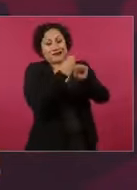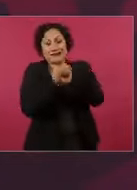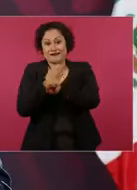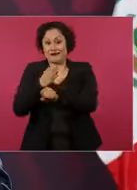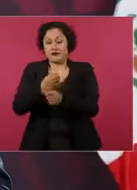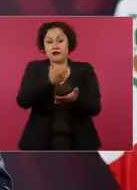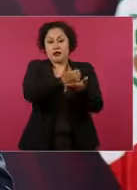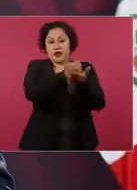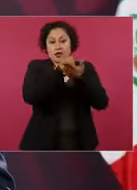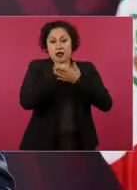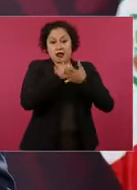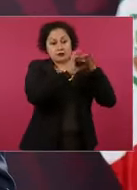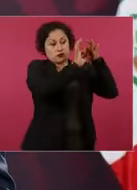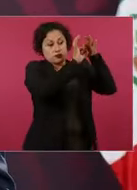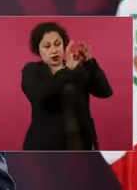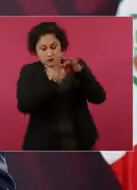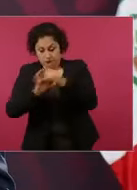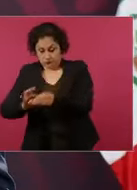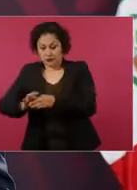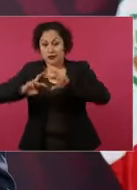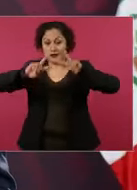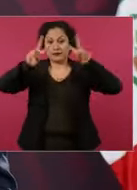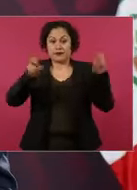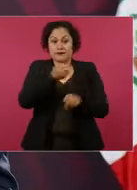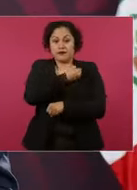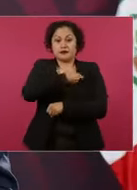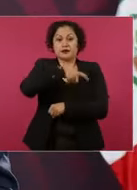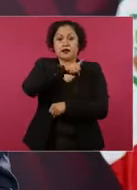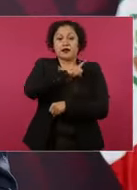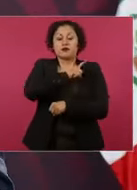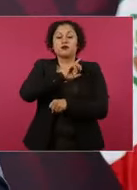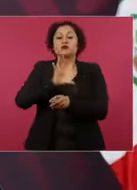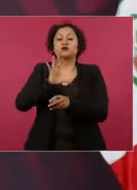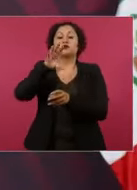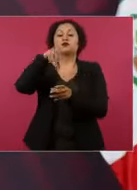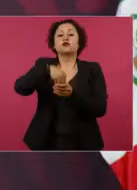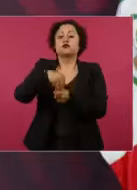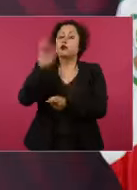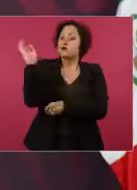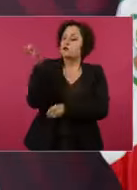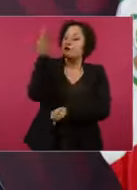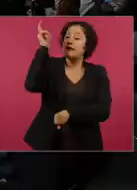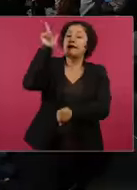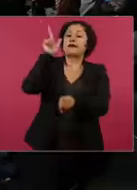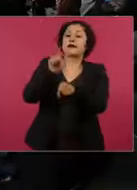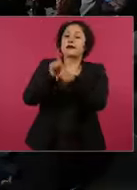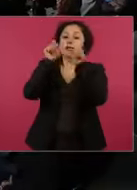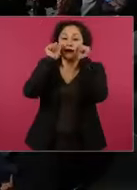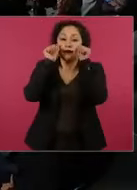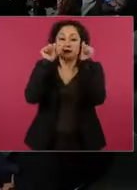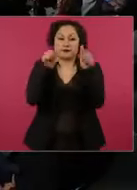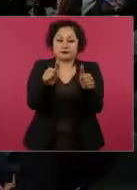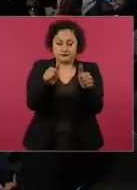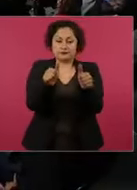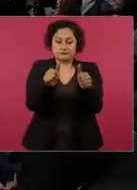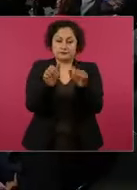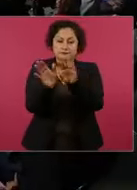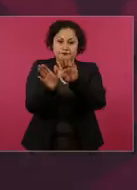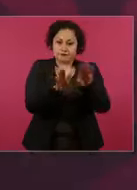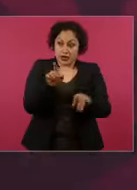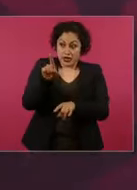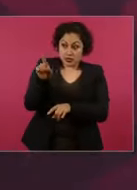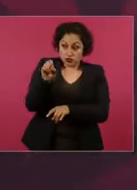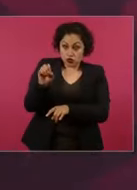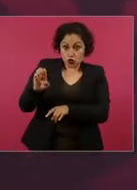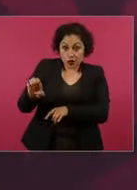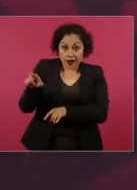sistema de salud. SOE va a seguirles informando